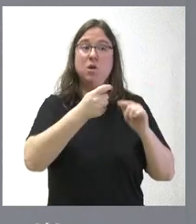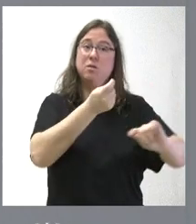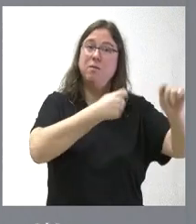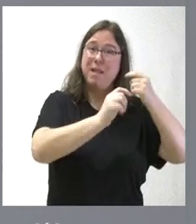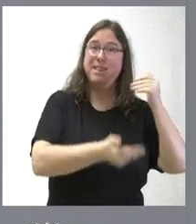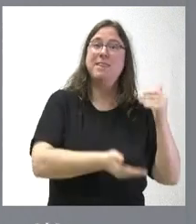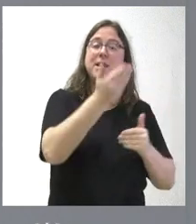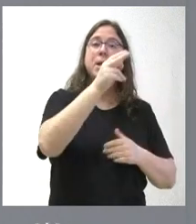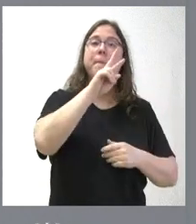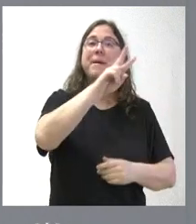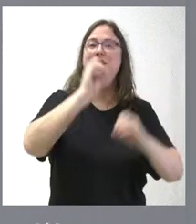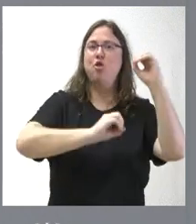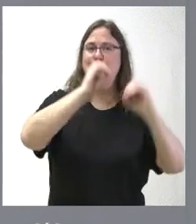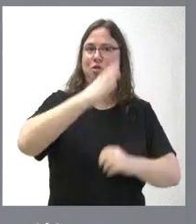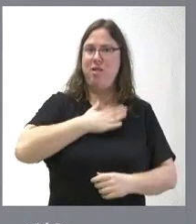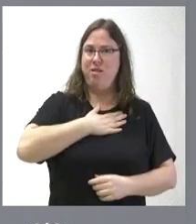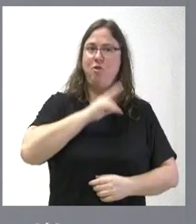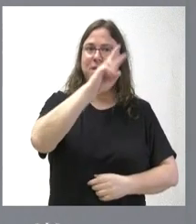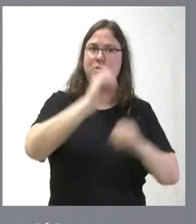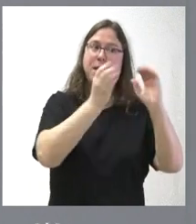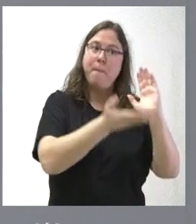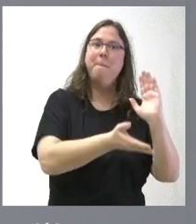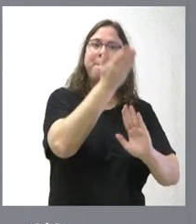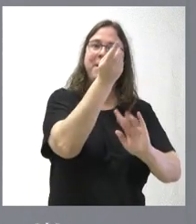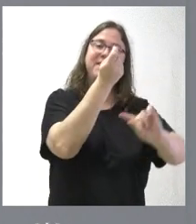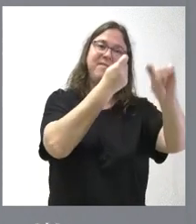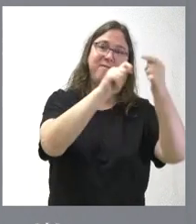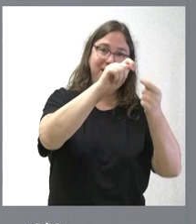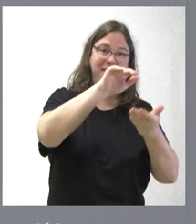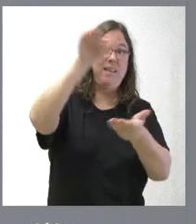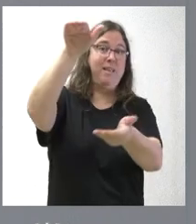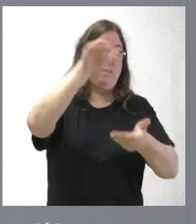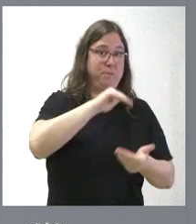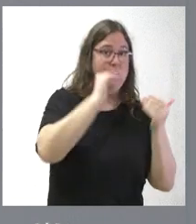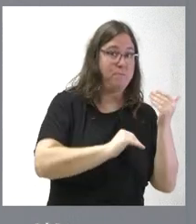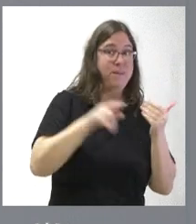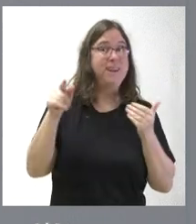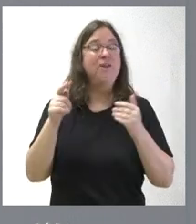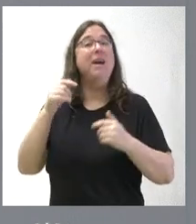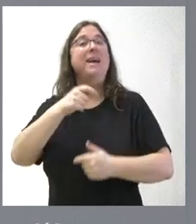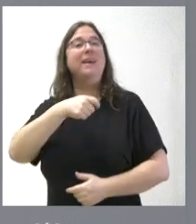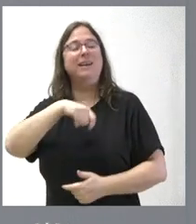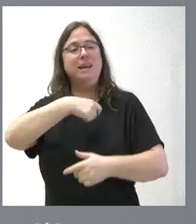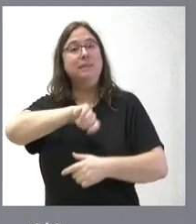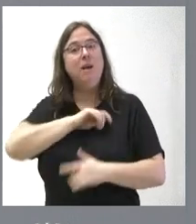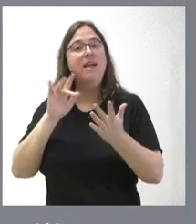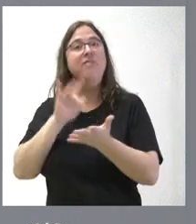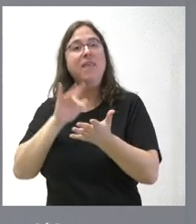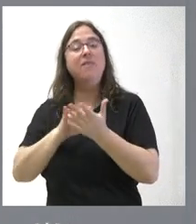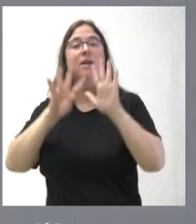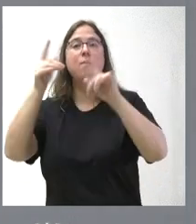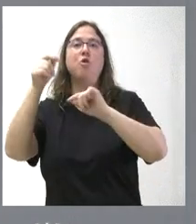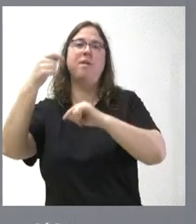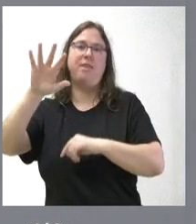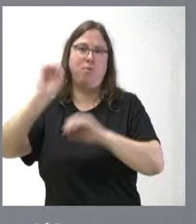del 22%, 22% más de exportaciones que importaciones. España tiene un déficit comercial del 9,5%. Y, por